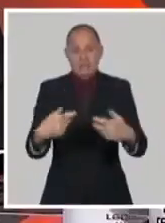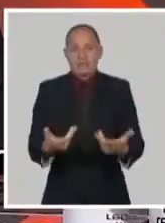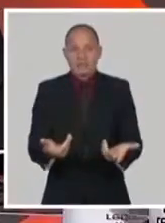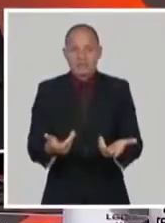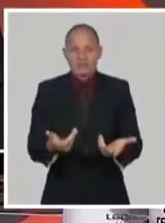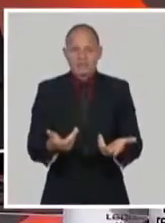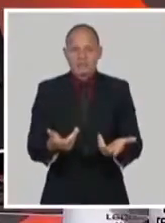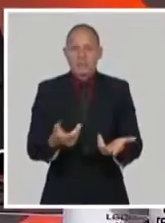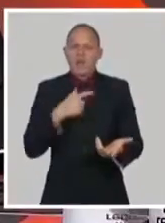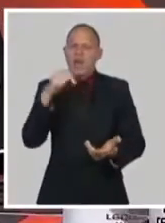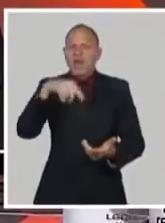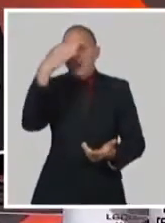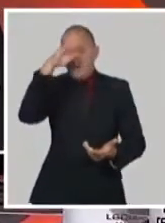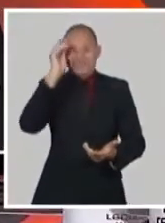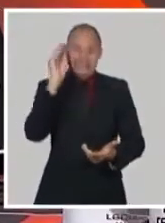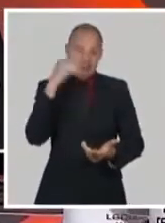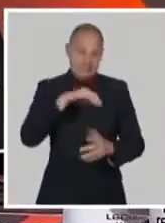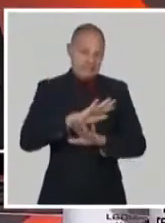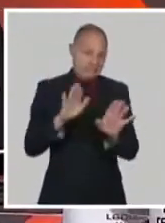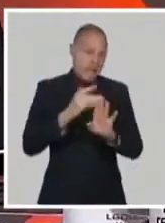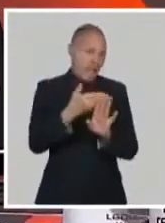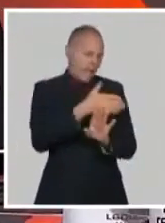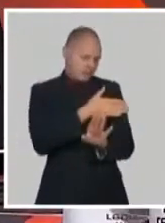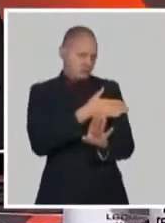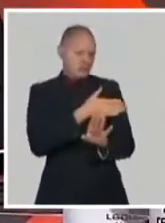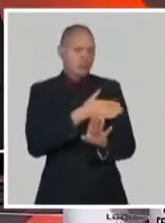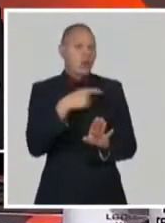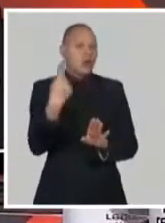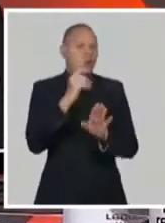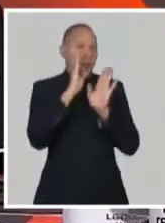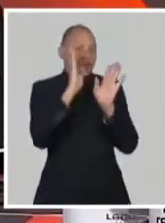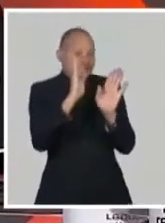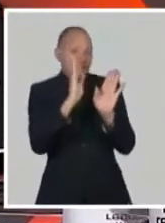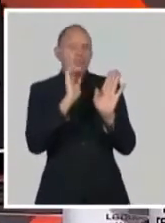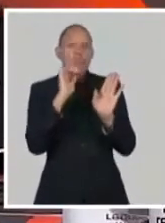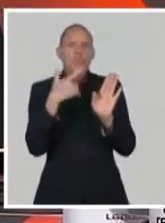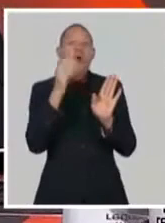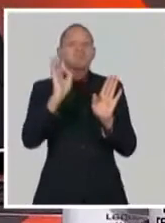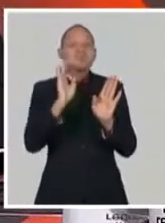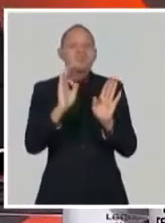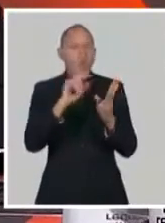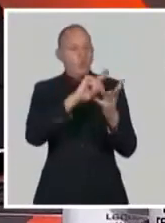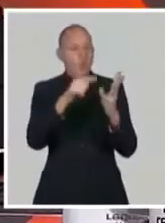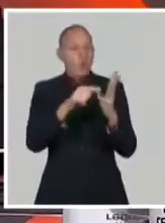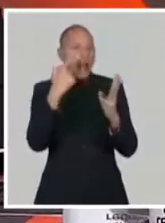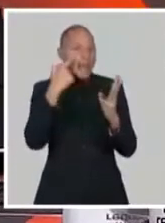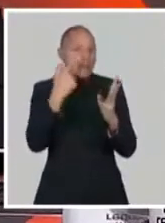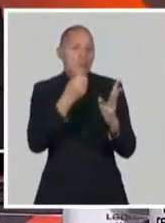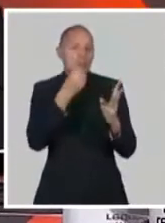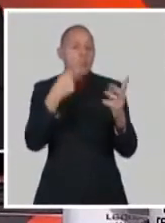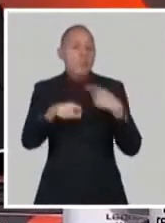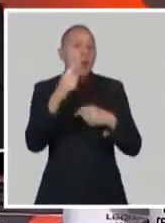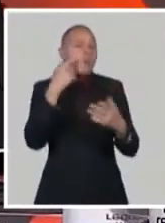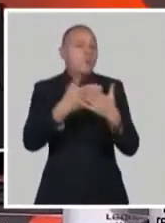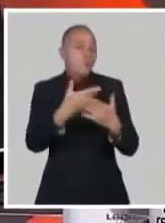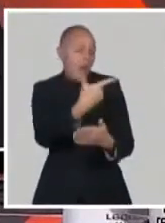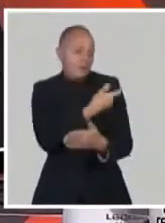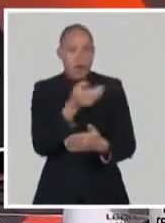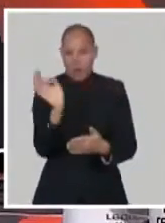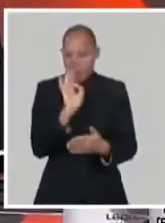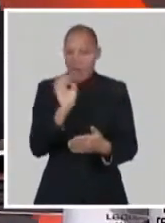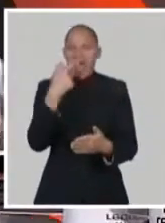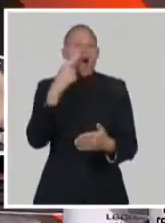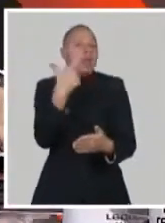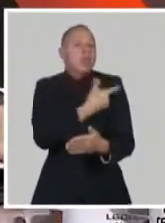En el caso particular de nuestro país, por supuesto que la mirada está puesta en el desarrollo de candidatos vacunales cubanos. Me gustaría